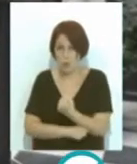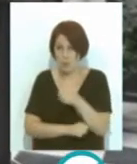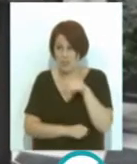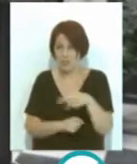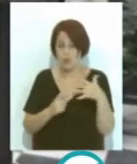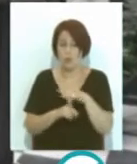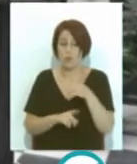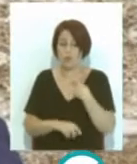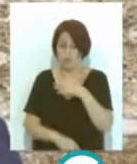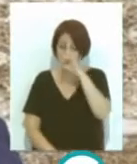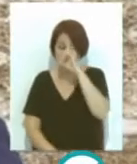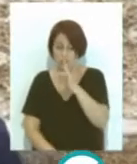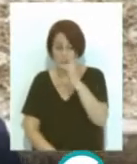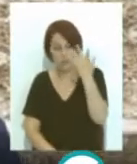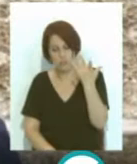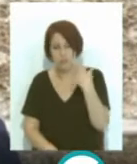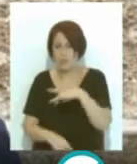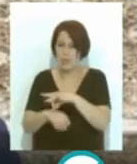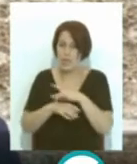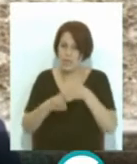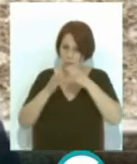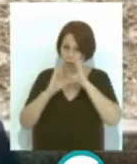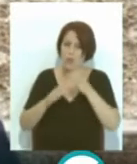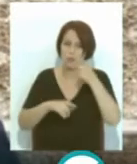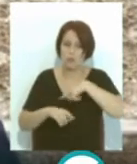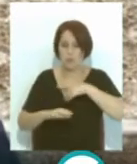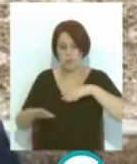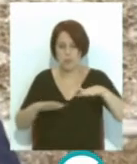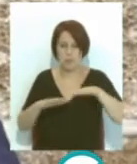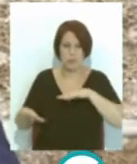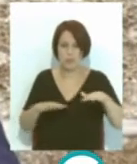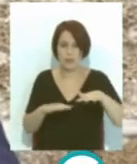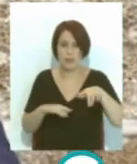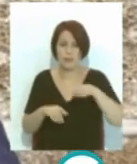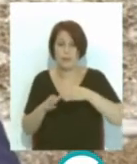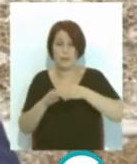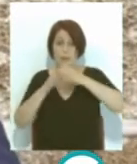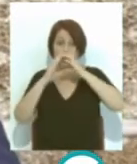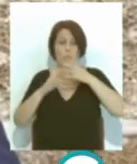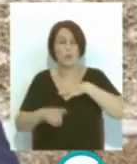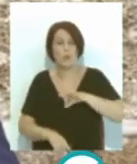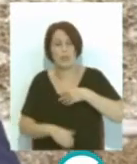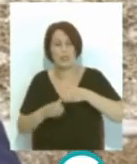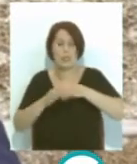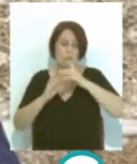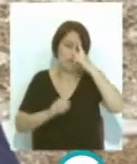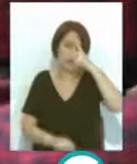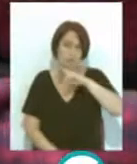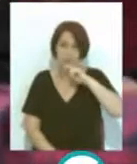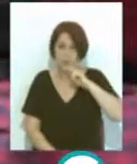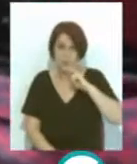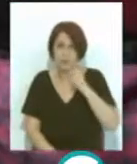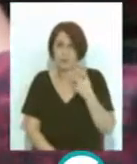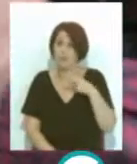contexto es donde surge invitar a desayunar y a que nos movamos en esos desayunos que pueden ser desayunos inolvidables